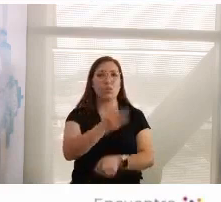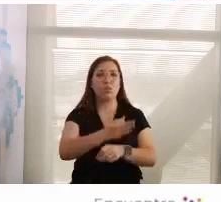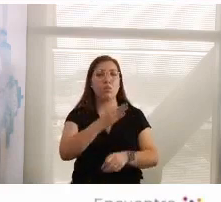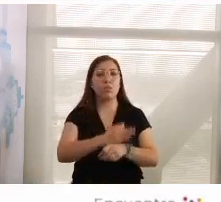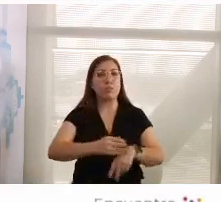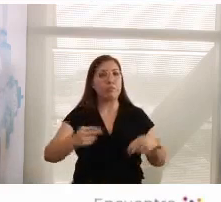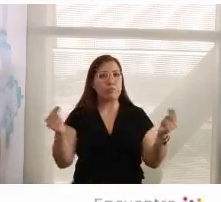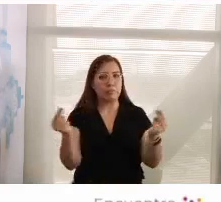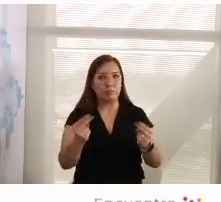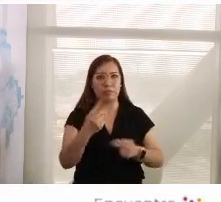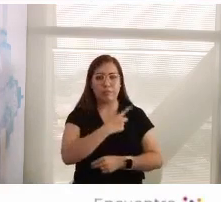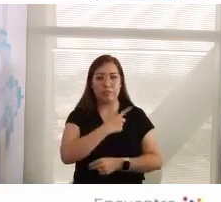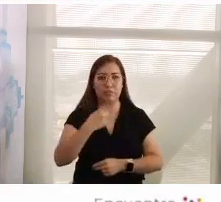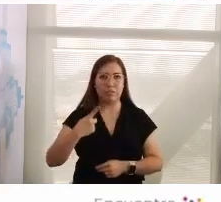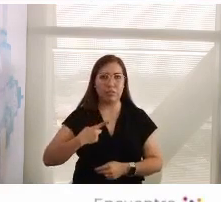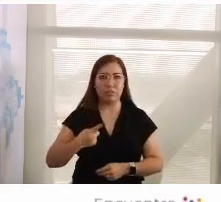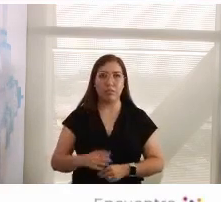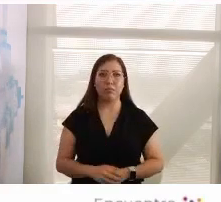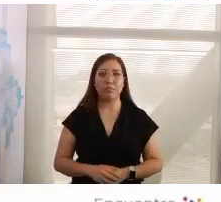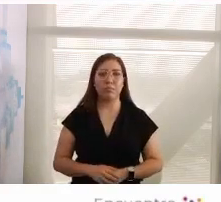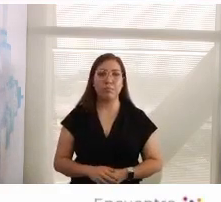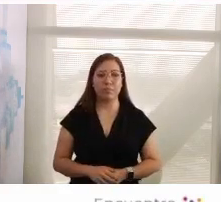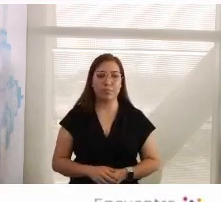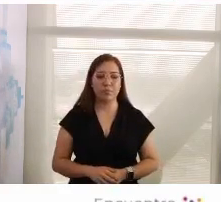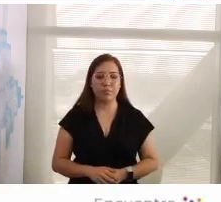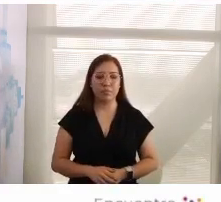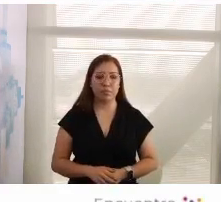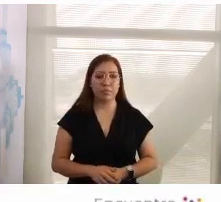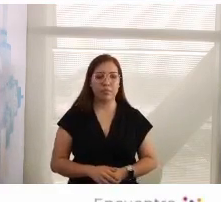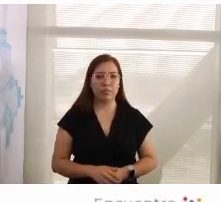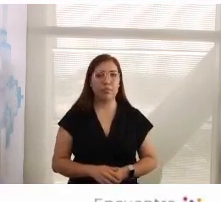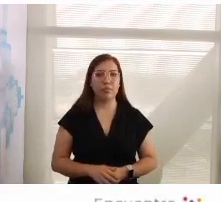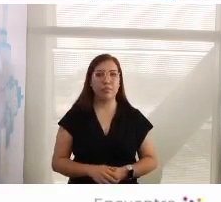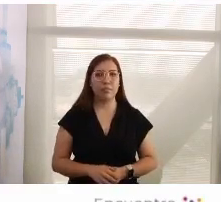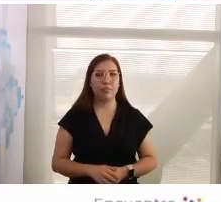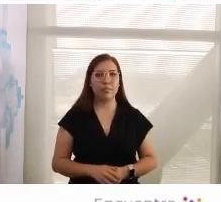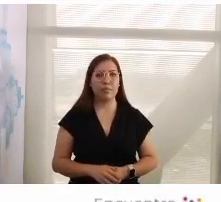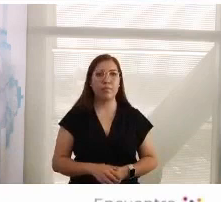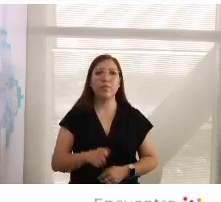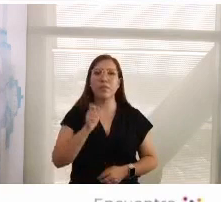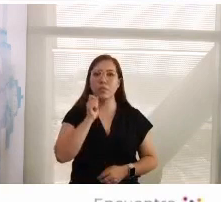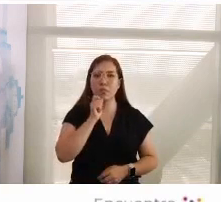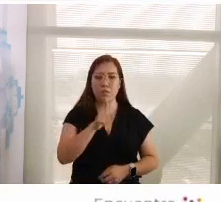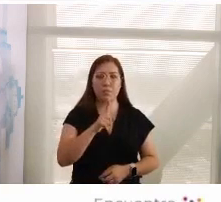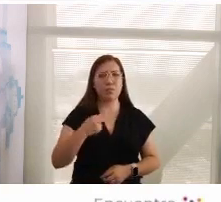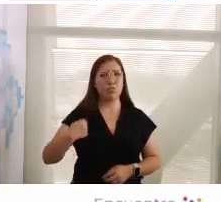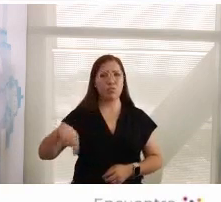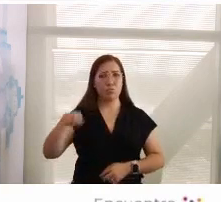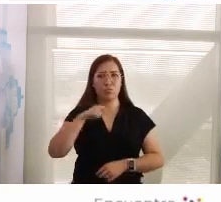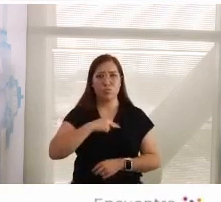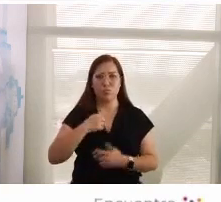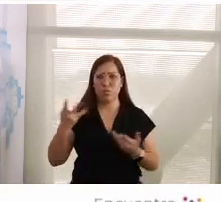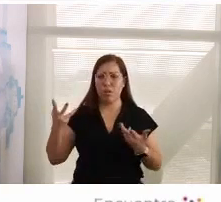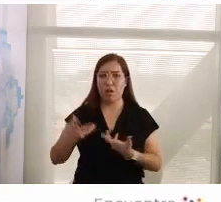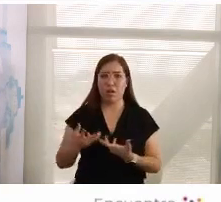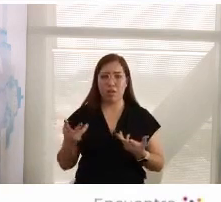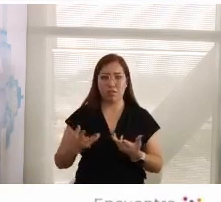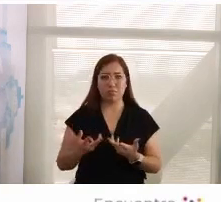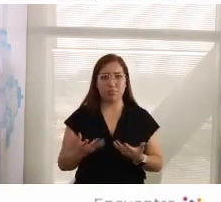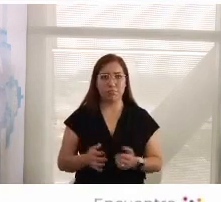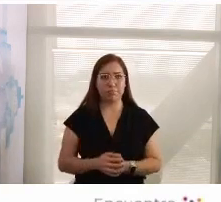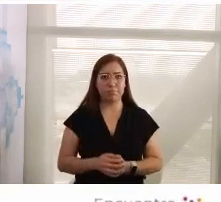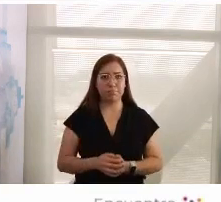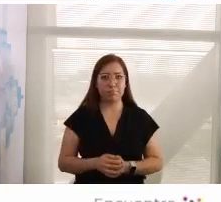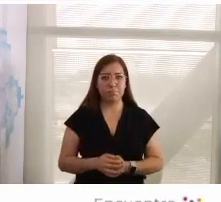No son explicaciones. Y también hay un tema de que hemos ido permitiendo como miembros, perdón,